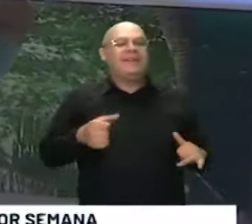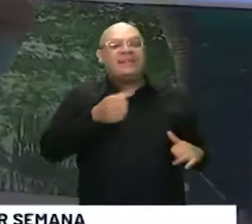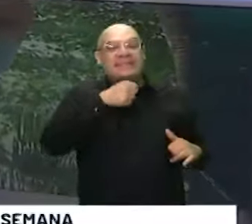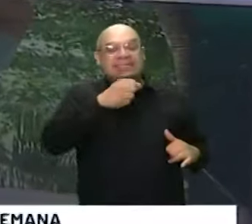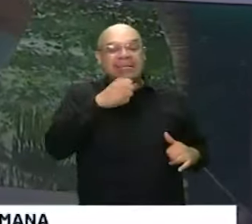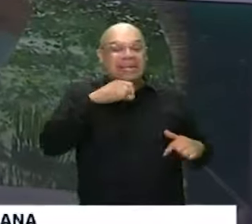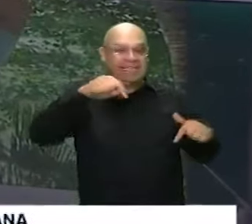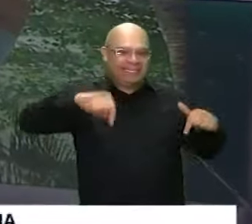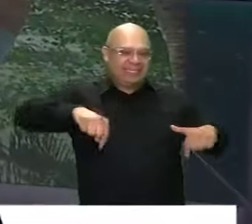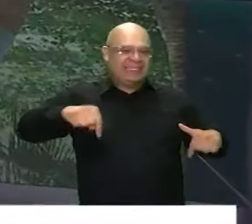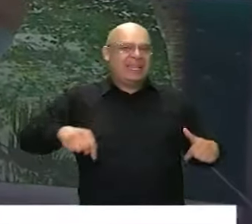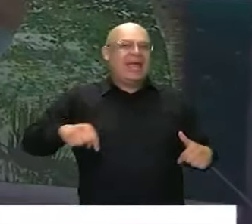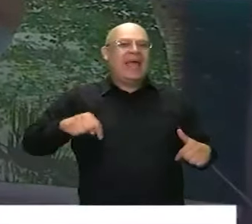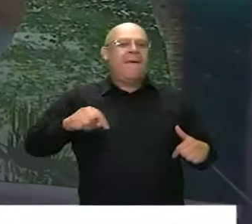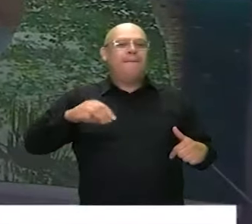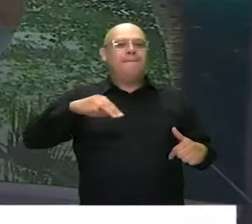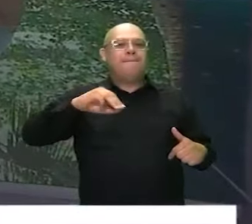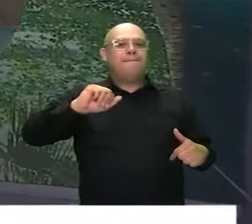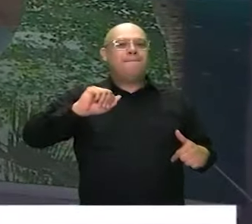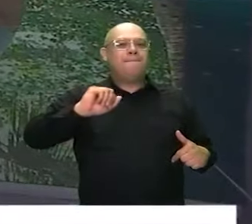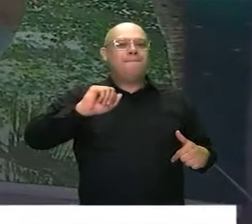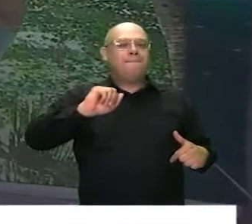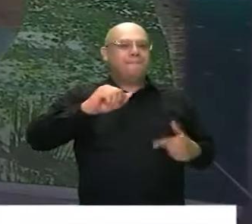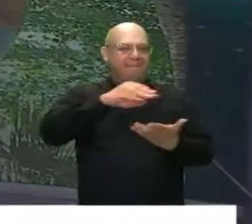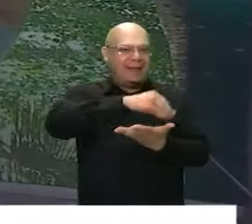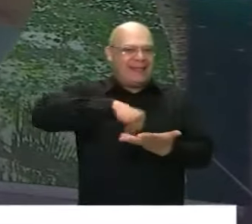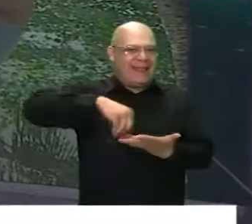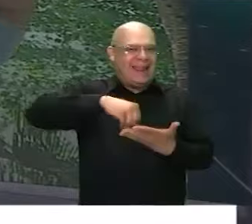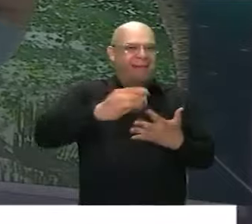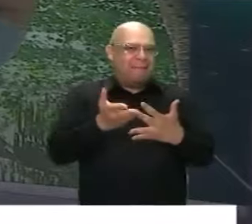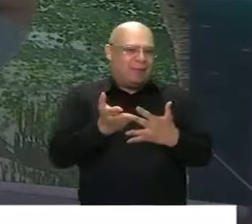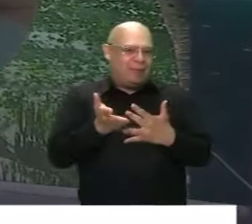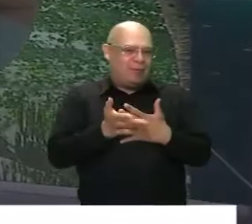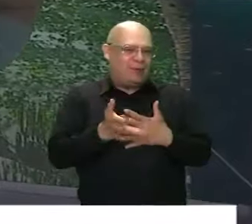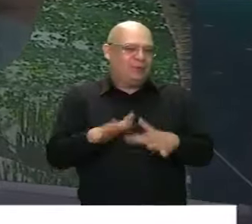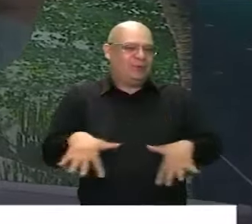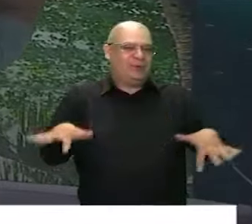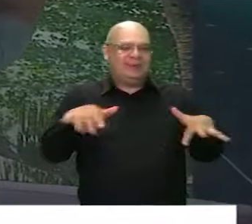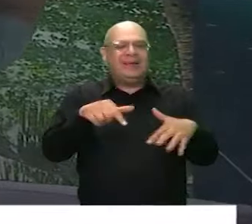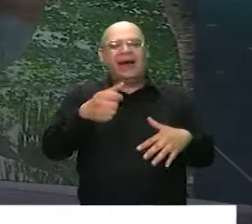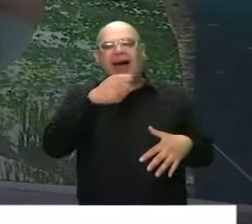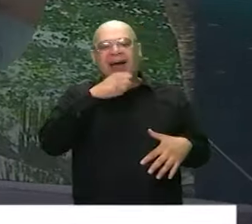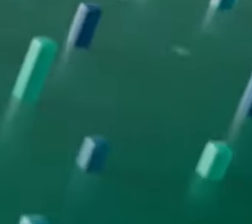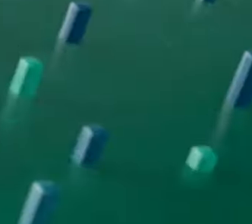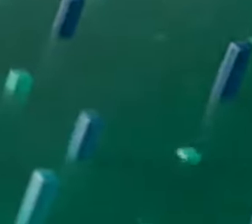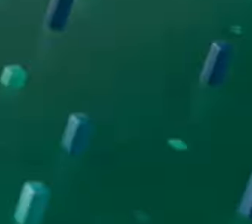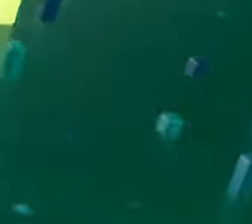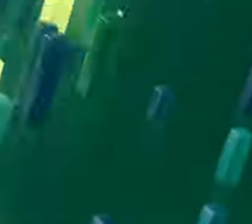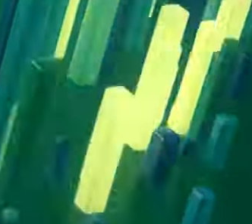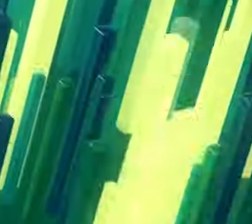el Magdalena Medio. Continúen en el estudio con más información, porque en Teleantioquia la región se siente.